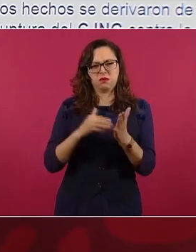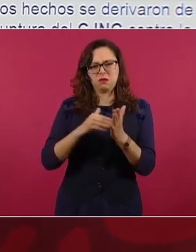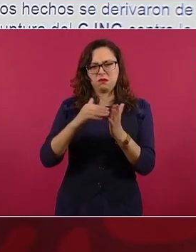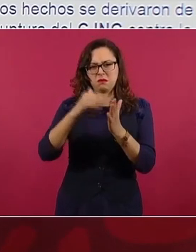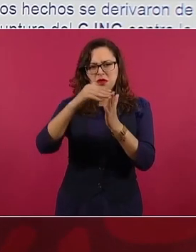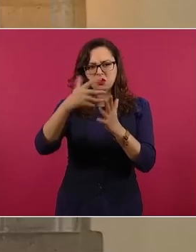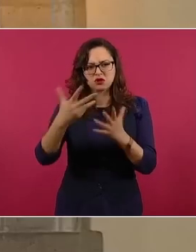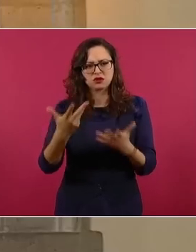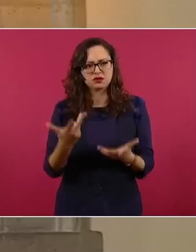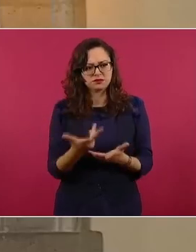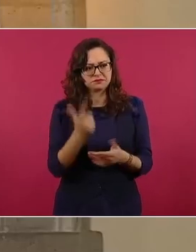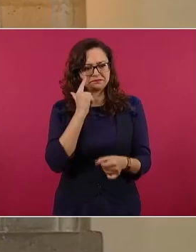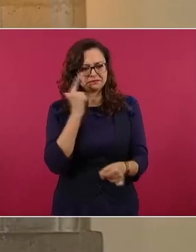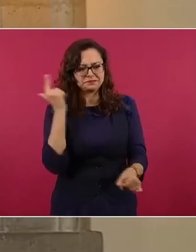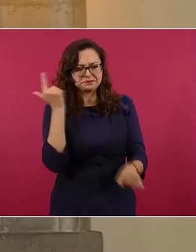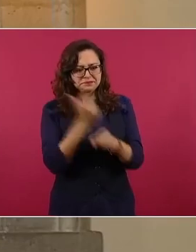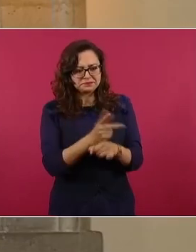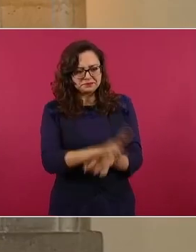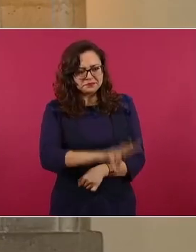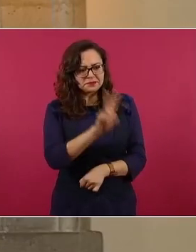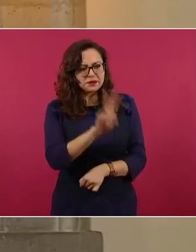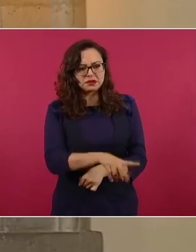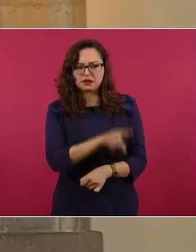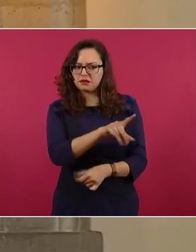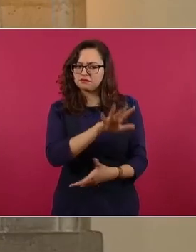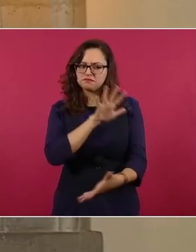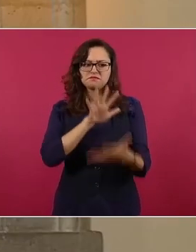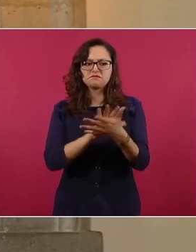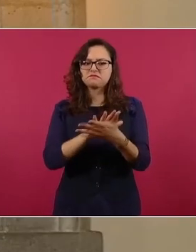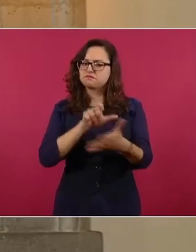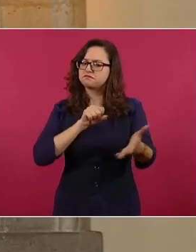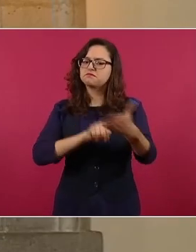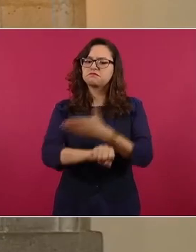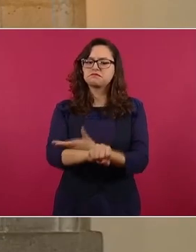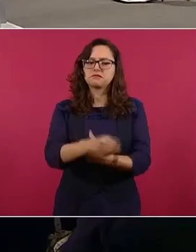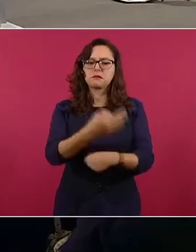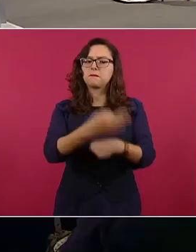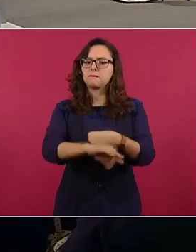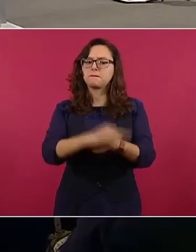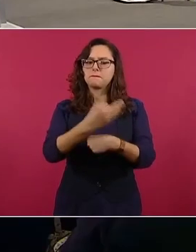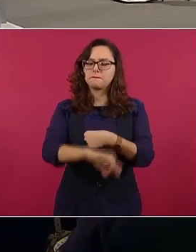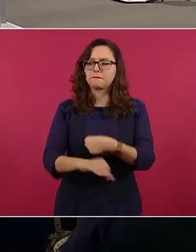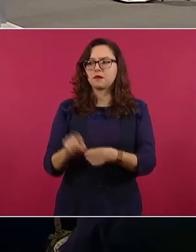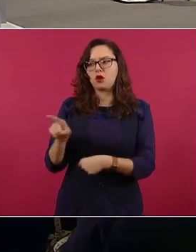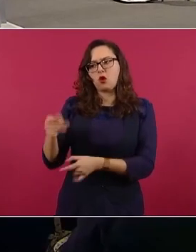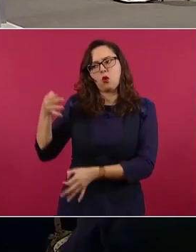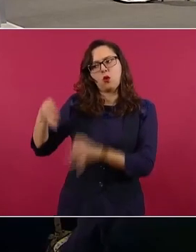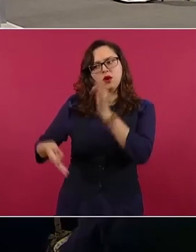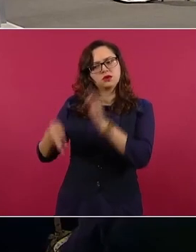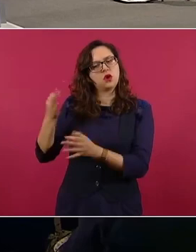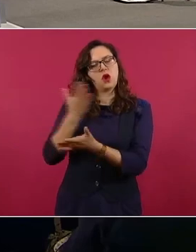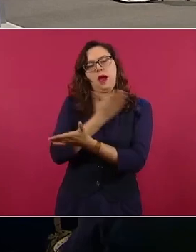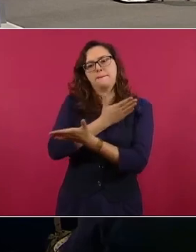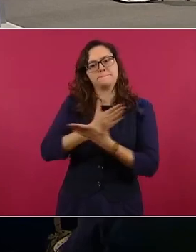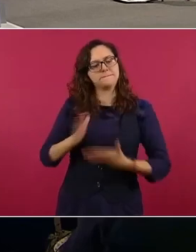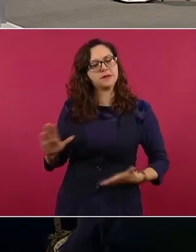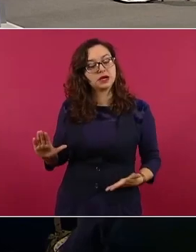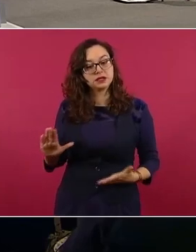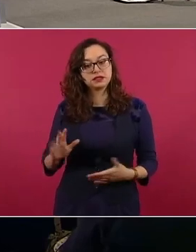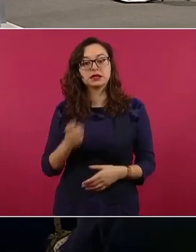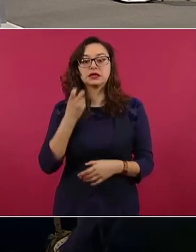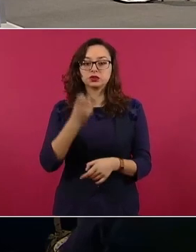al momento que se acredita la vinculación, en ese momento la prisión opera de manera automática. Por eso es